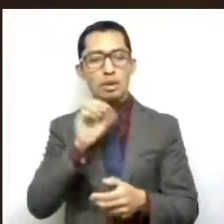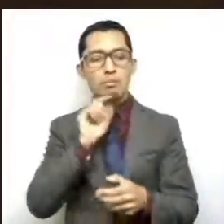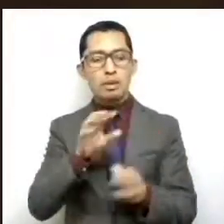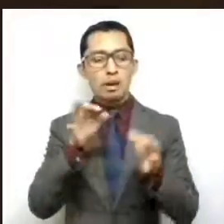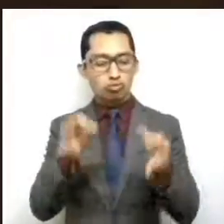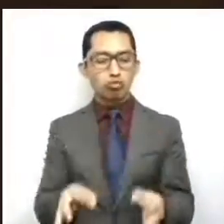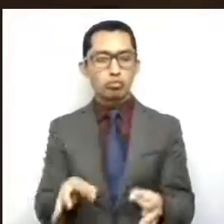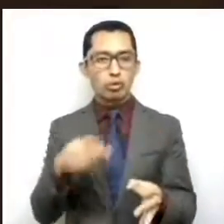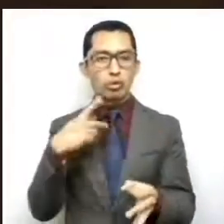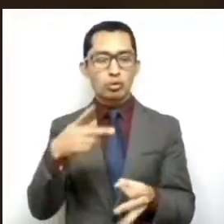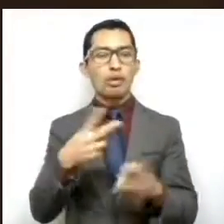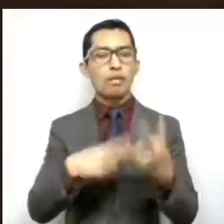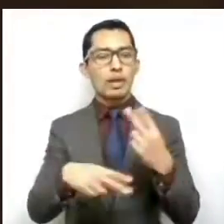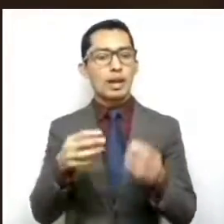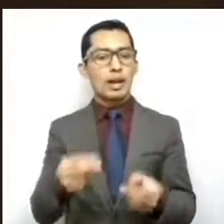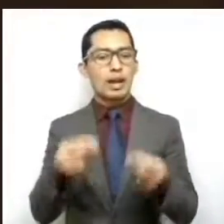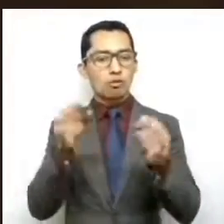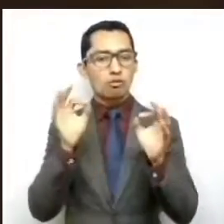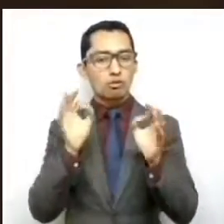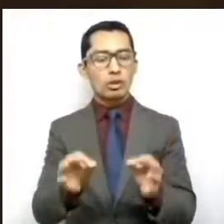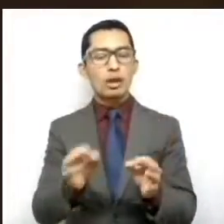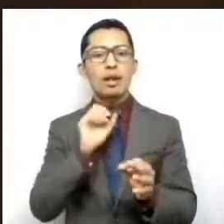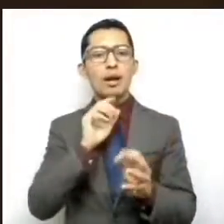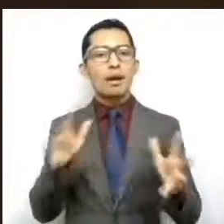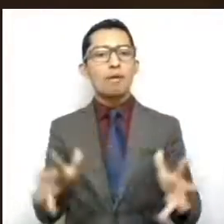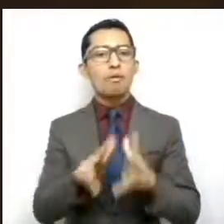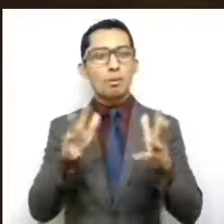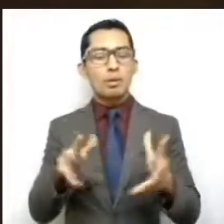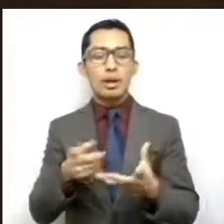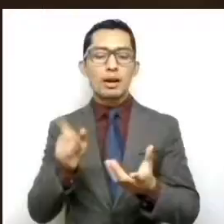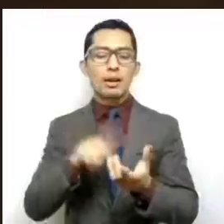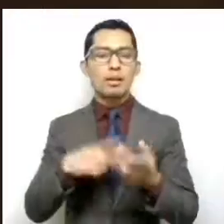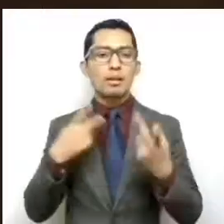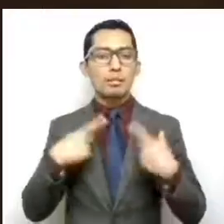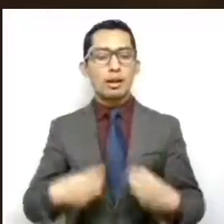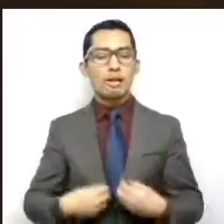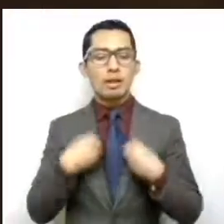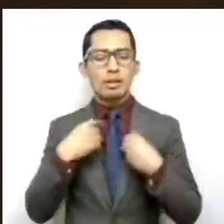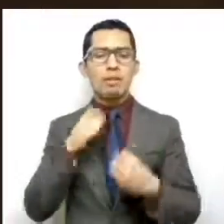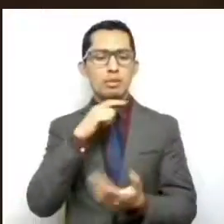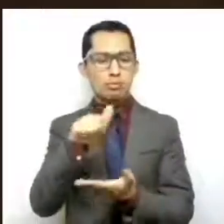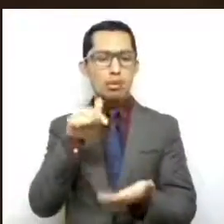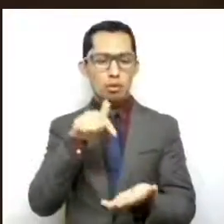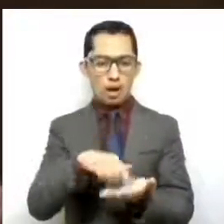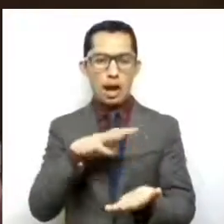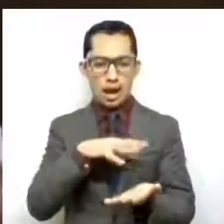y además de fomentar entre sus habitantes el consumo del productor local.